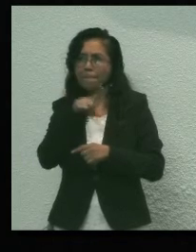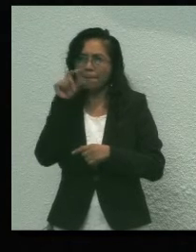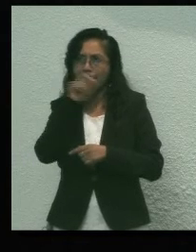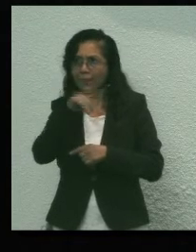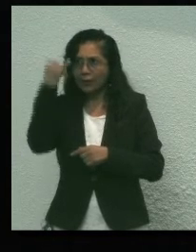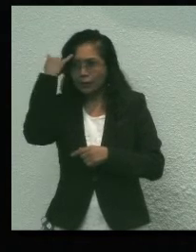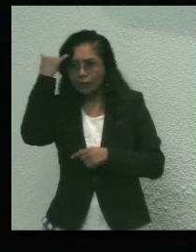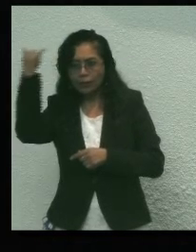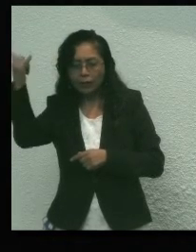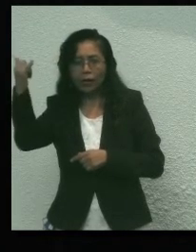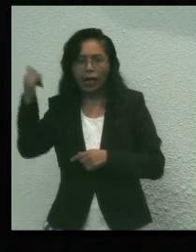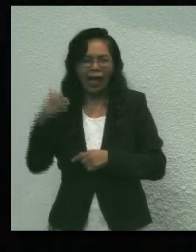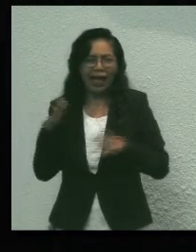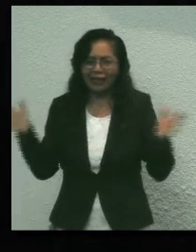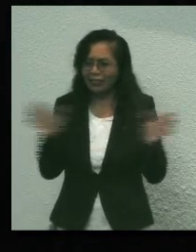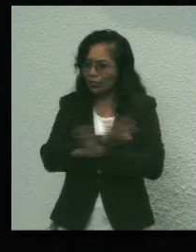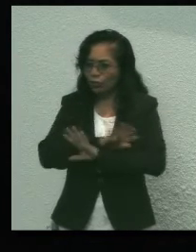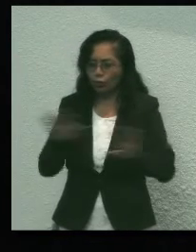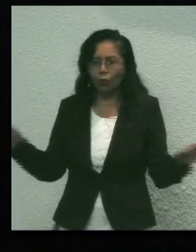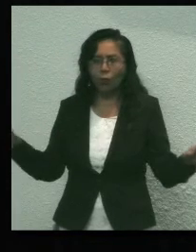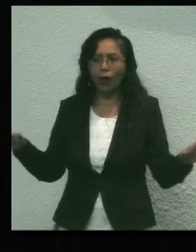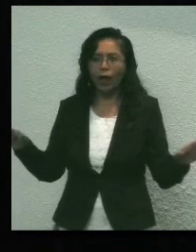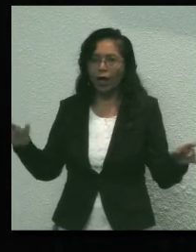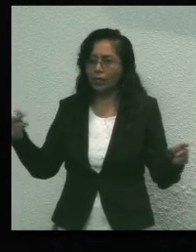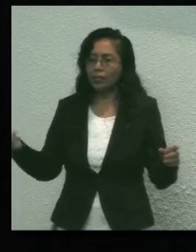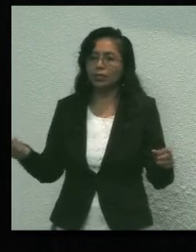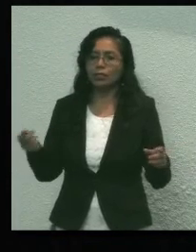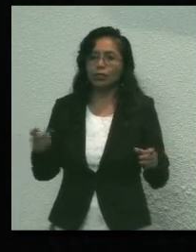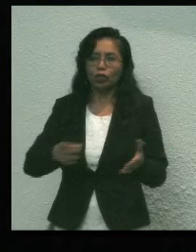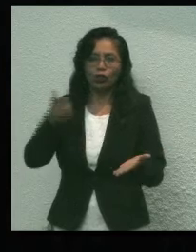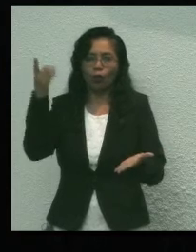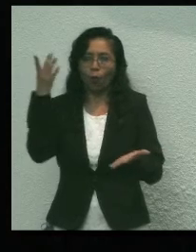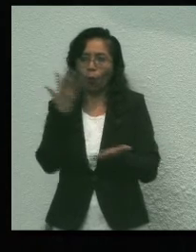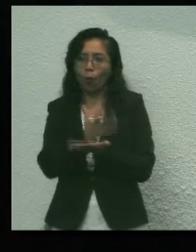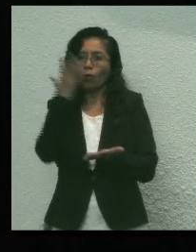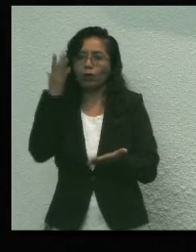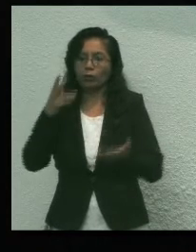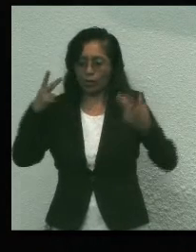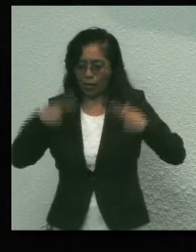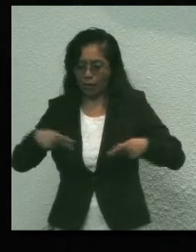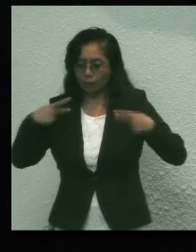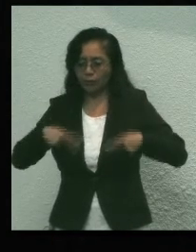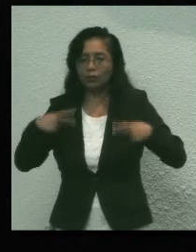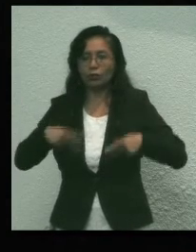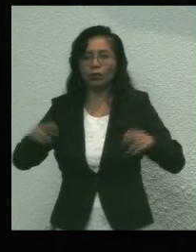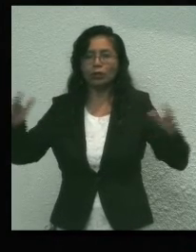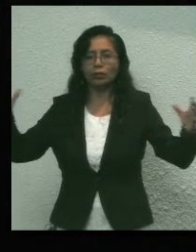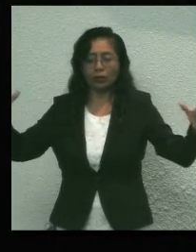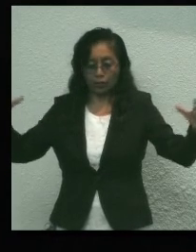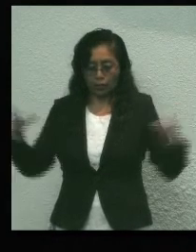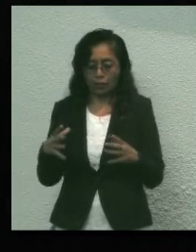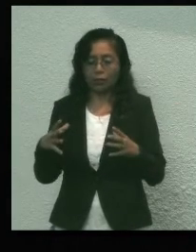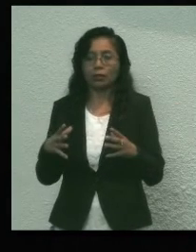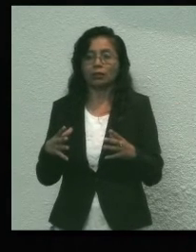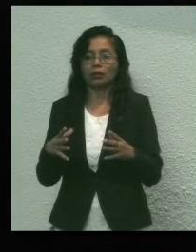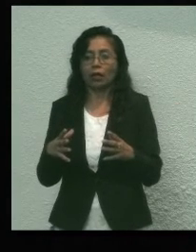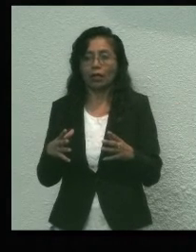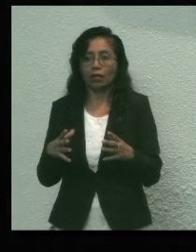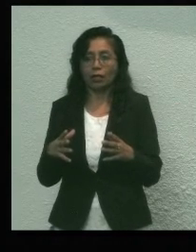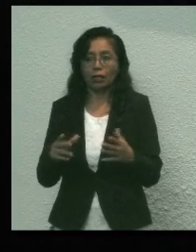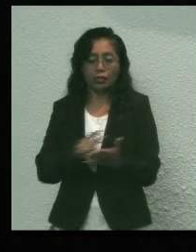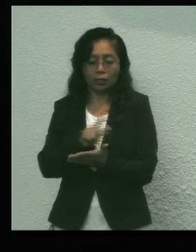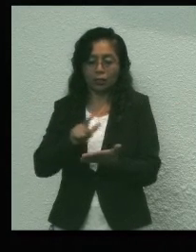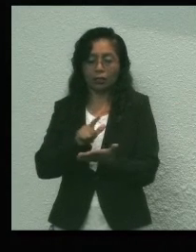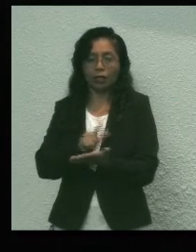ideología. Aquí no hay injerencias externas más que de la ciudadanía que impulsa las reformas al marco jurídico